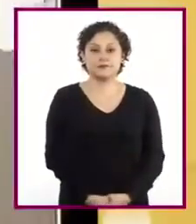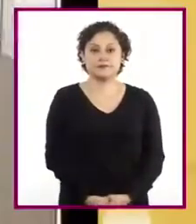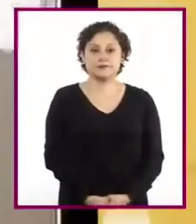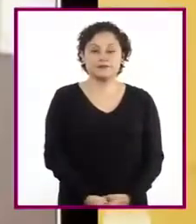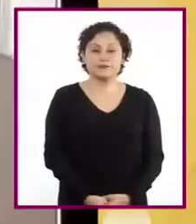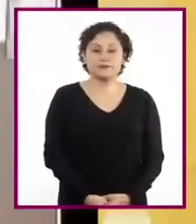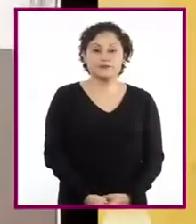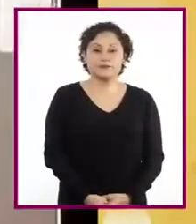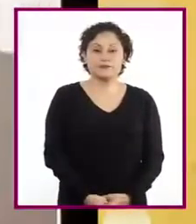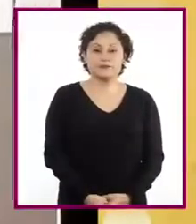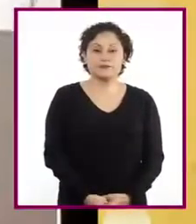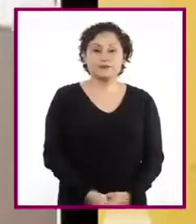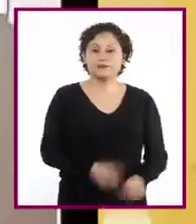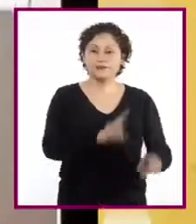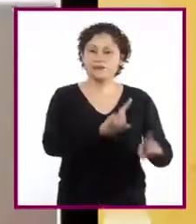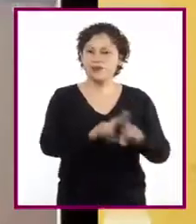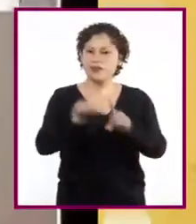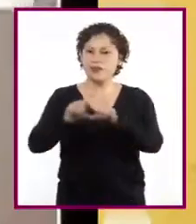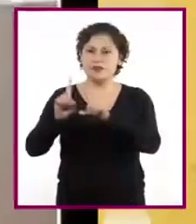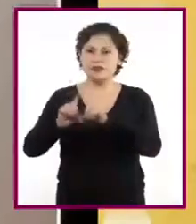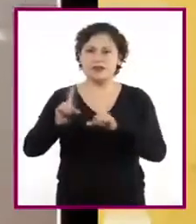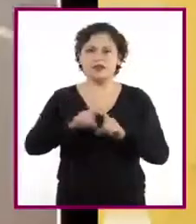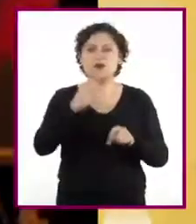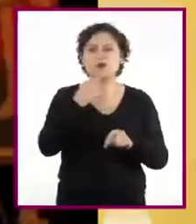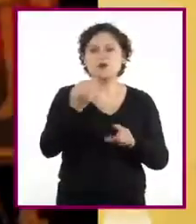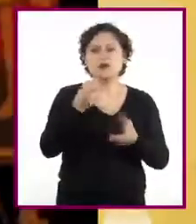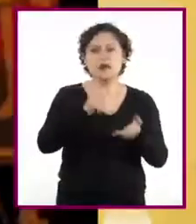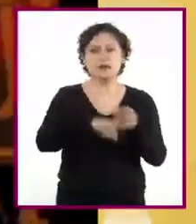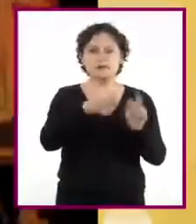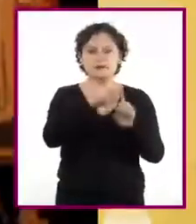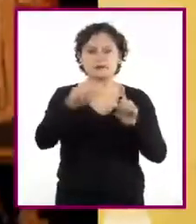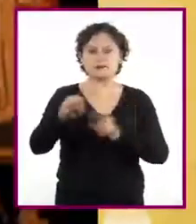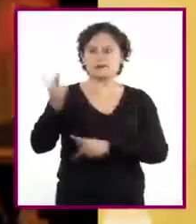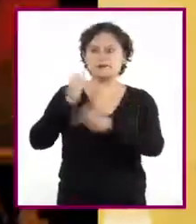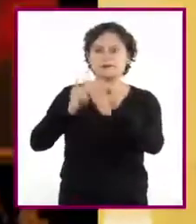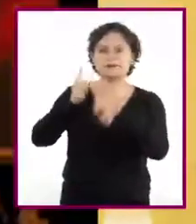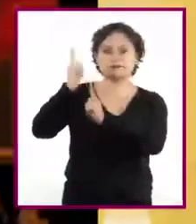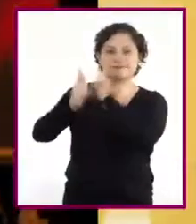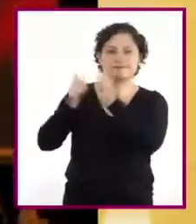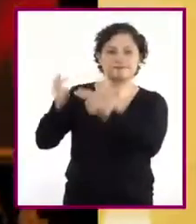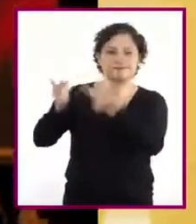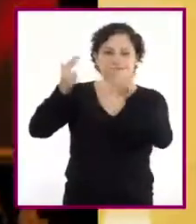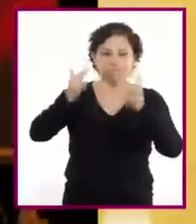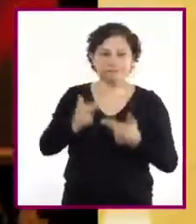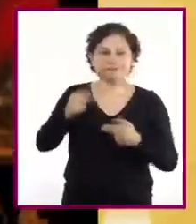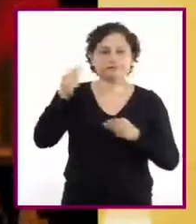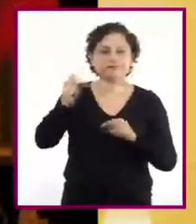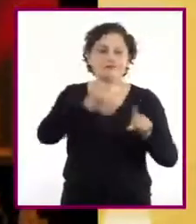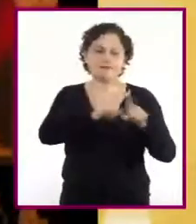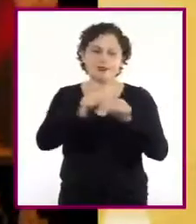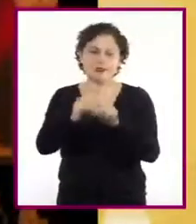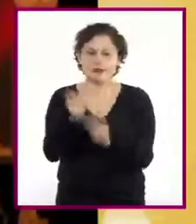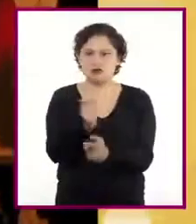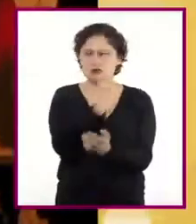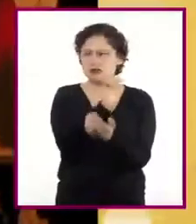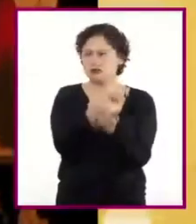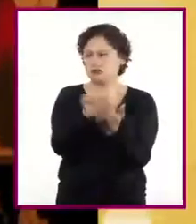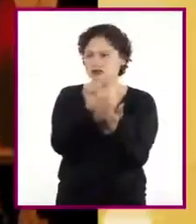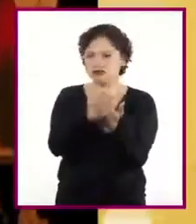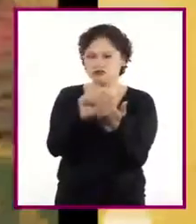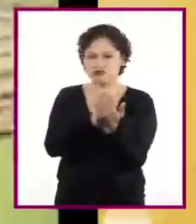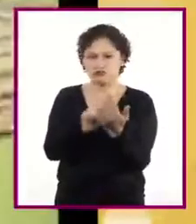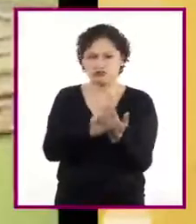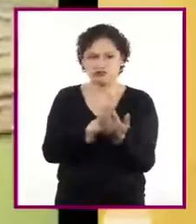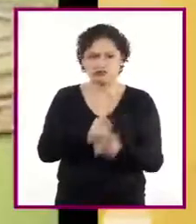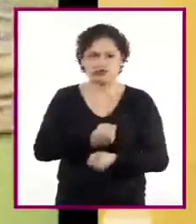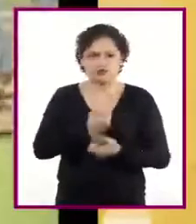Muchos de nuestros signos de puntuación provienen del alfabeto griego. Los oradores y dramaturgos de la Grecia Antigua se dieron